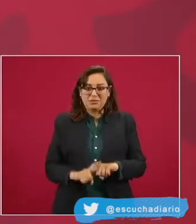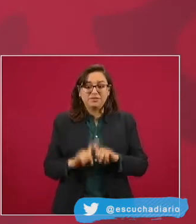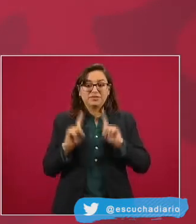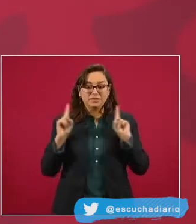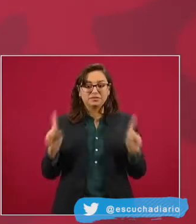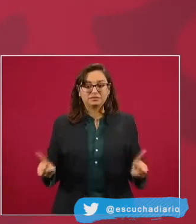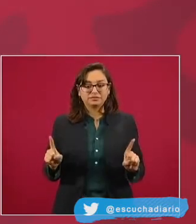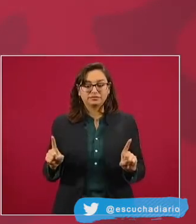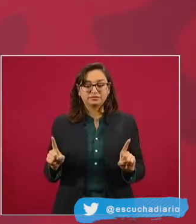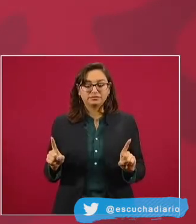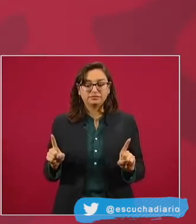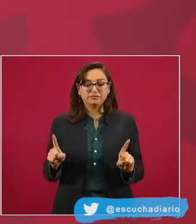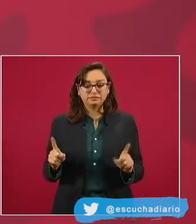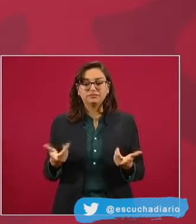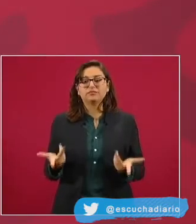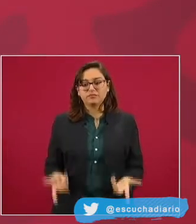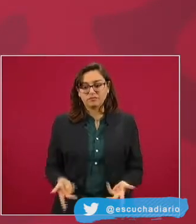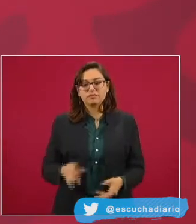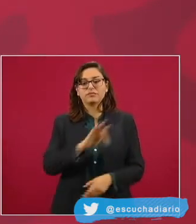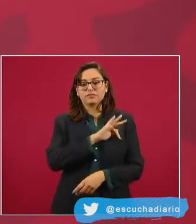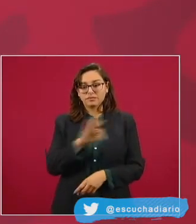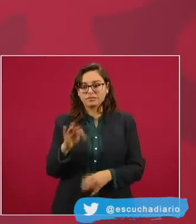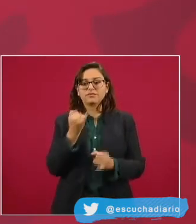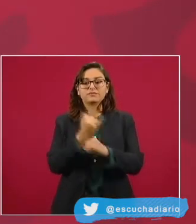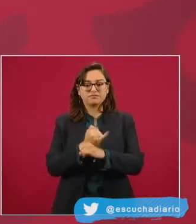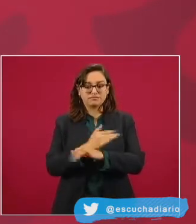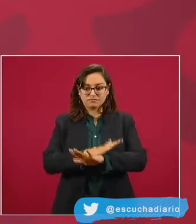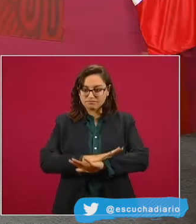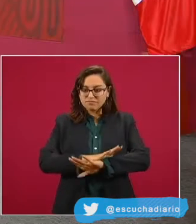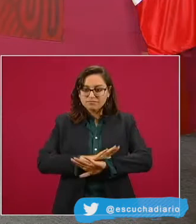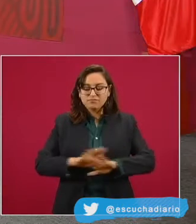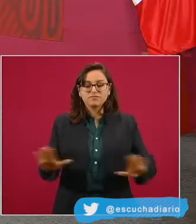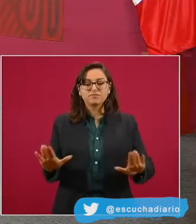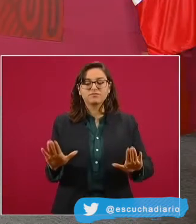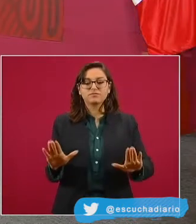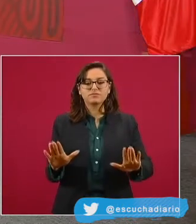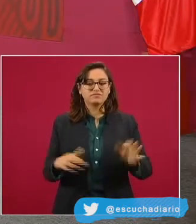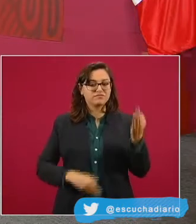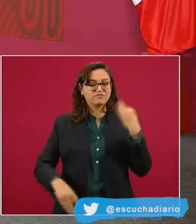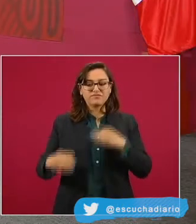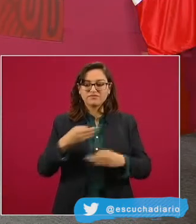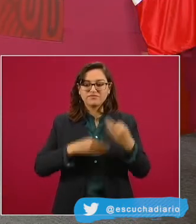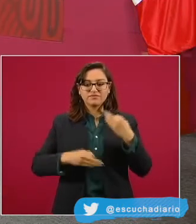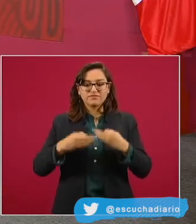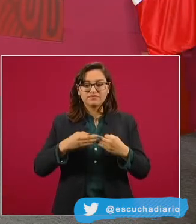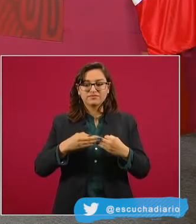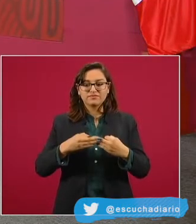informar de todo,